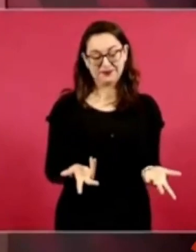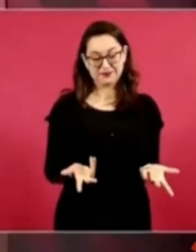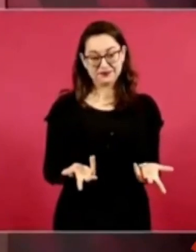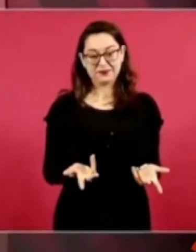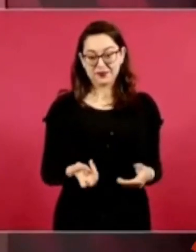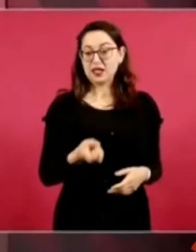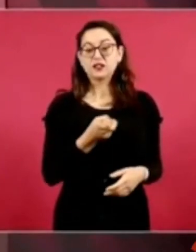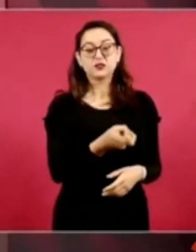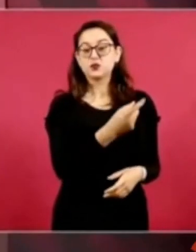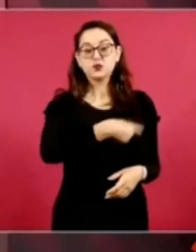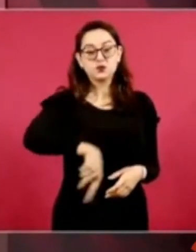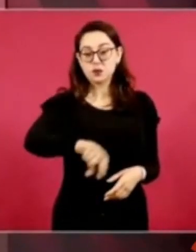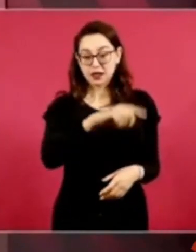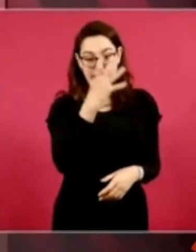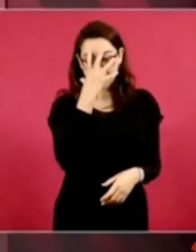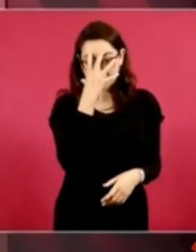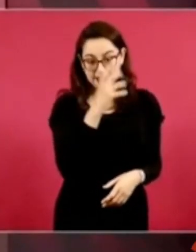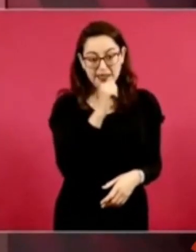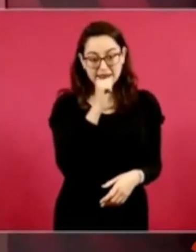no tienen vergüenza, ¿no?